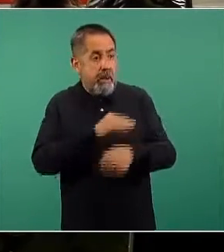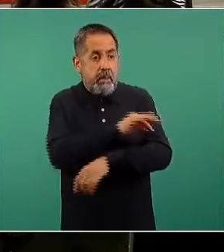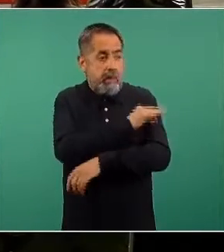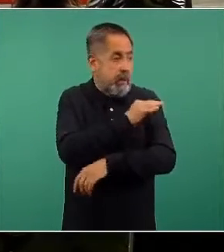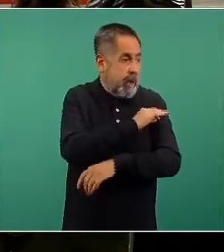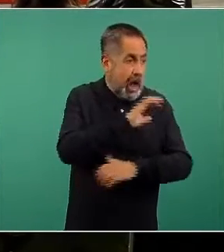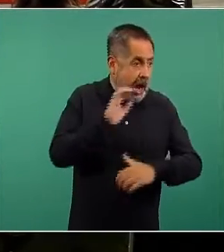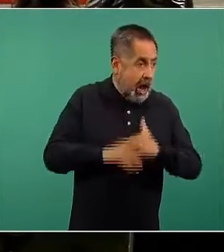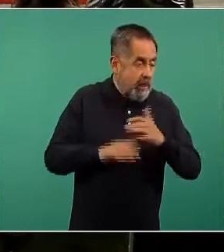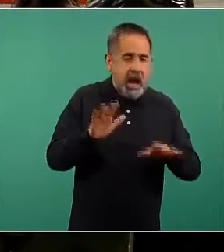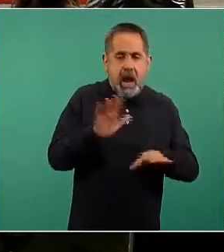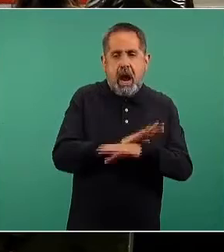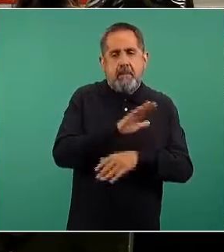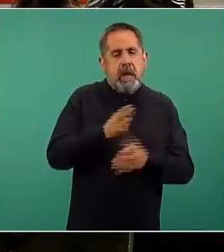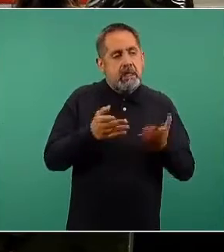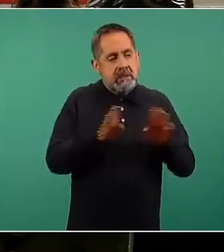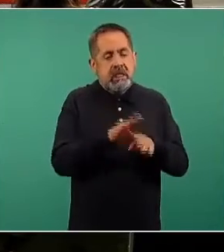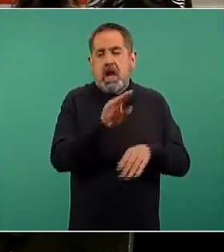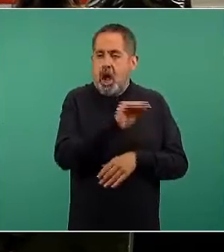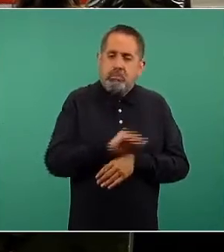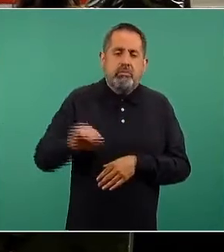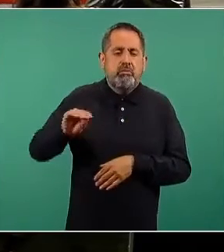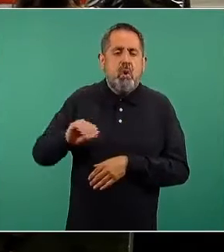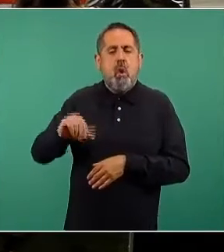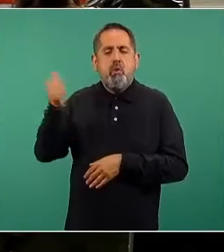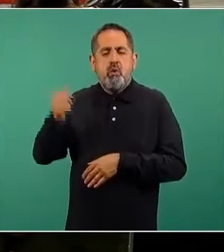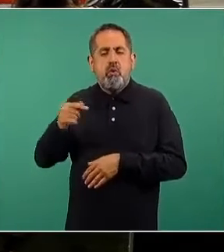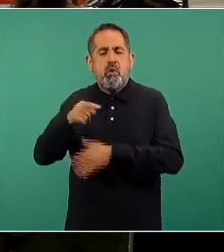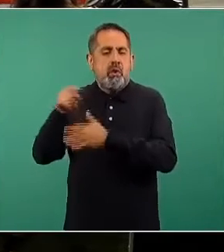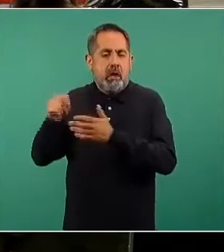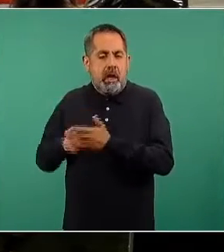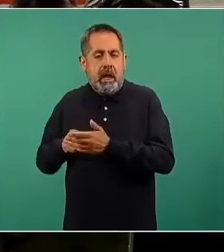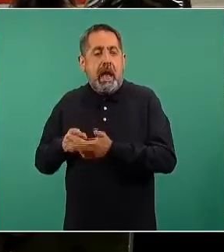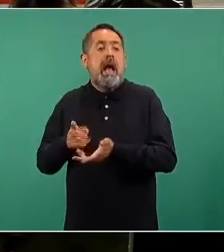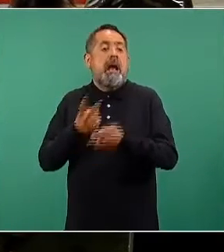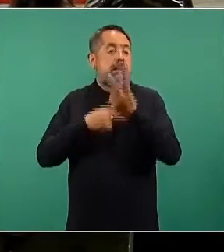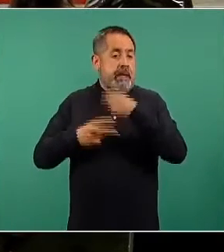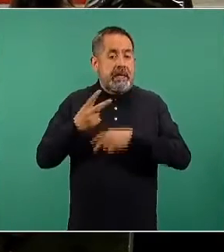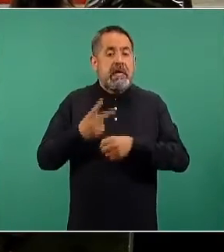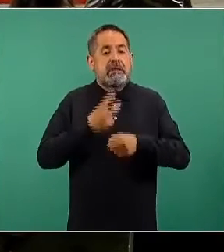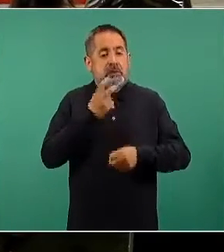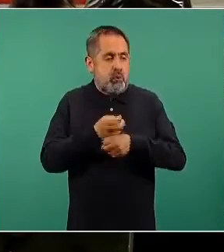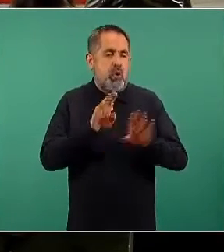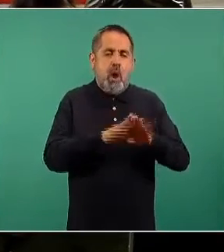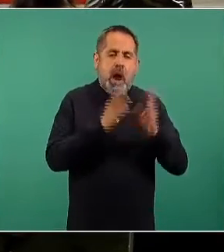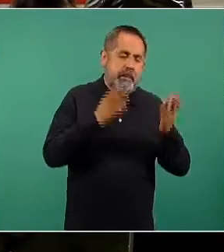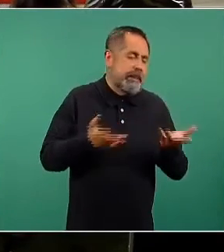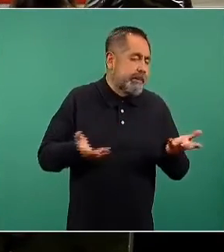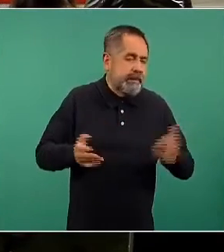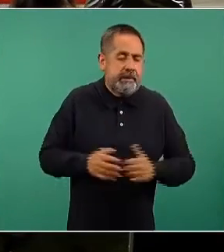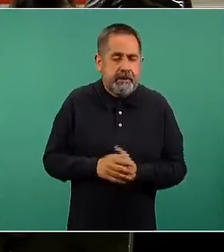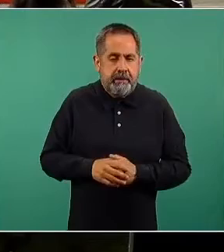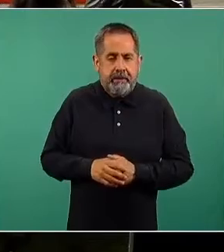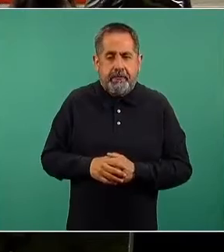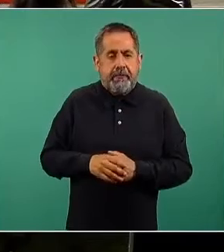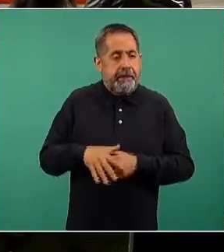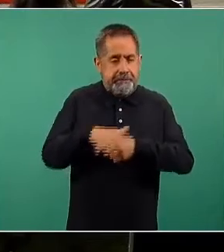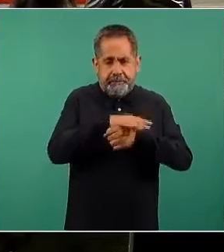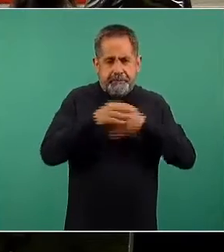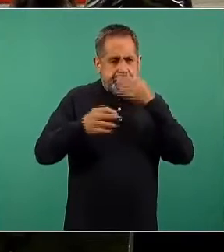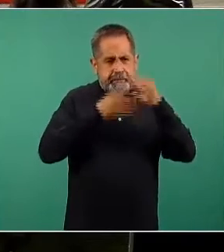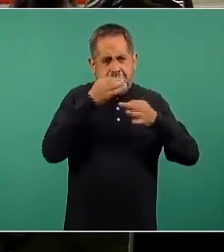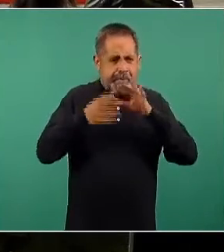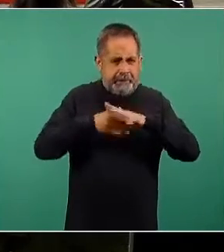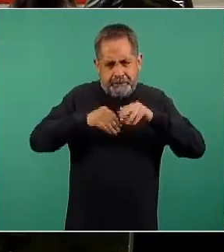etapa de vacunación, se cierra el puesto de vacunación hasta que venga la siguiente etapa. Localmente se difunde la